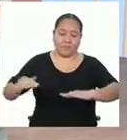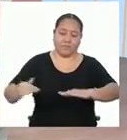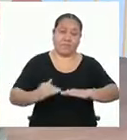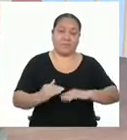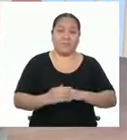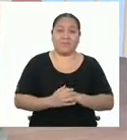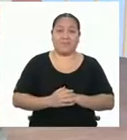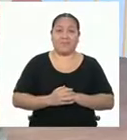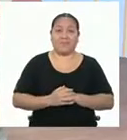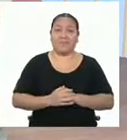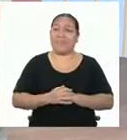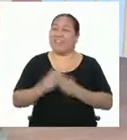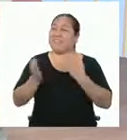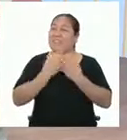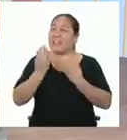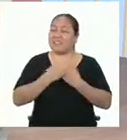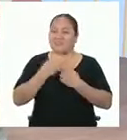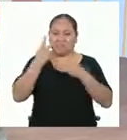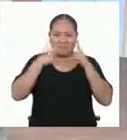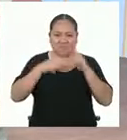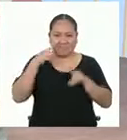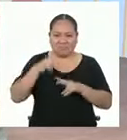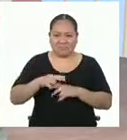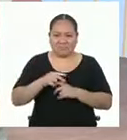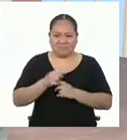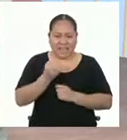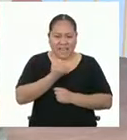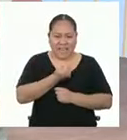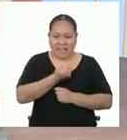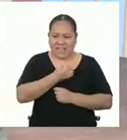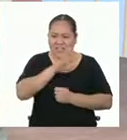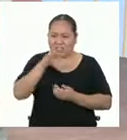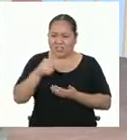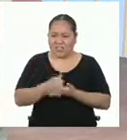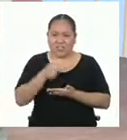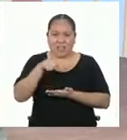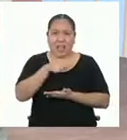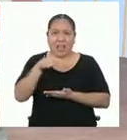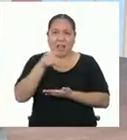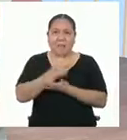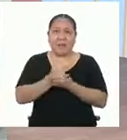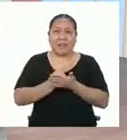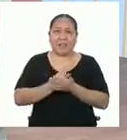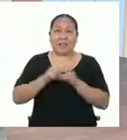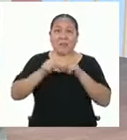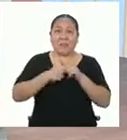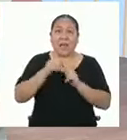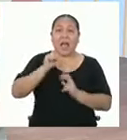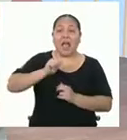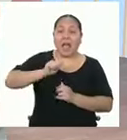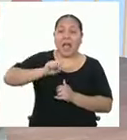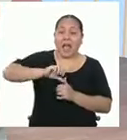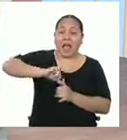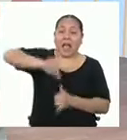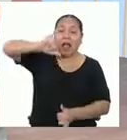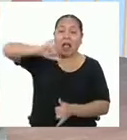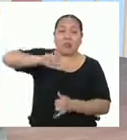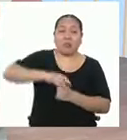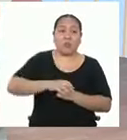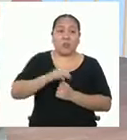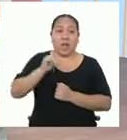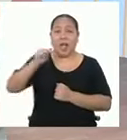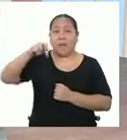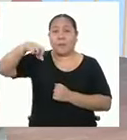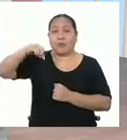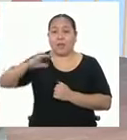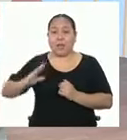¡Facilísimo! Me he dado cuenta que casi todos los elementos de la pirámide empiezan con A. Altura, apotema,